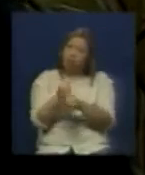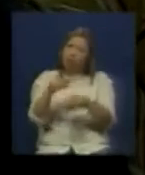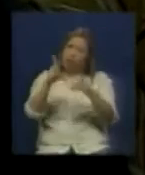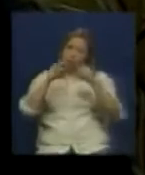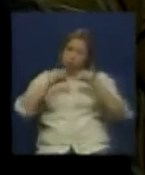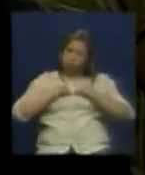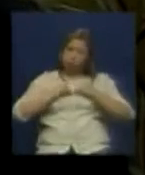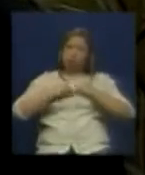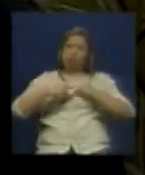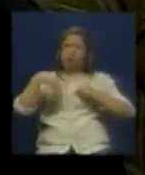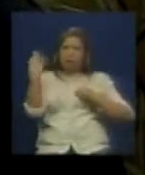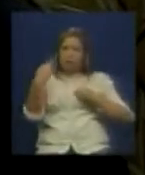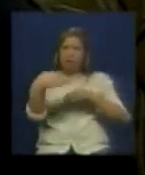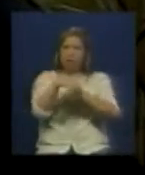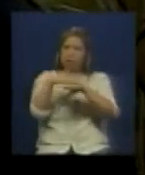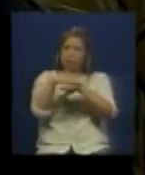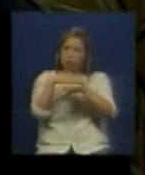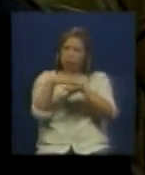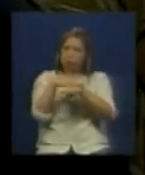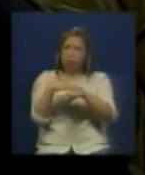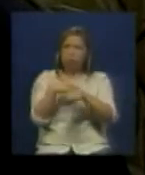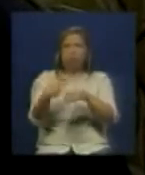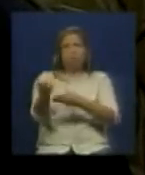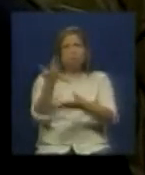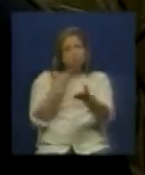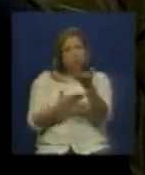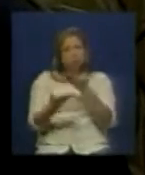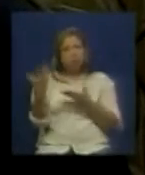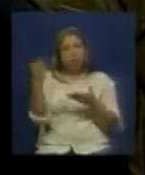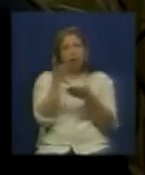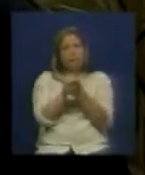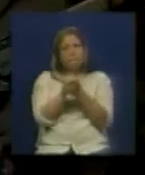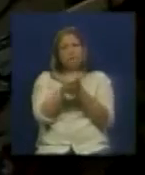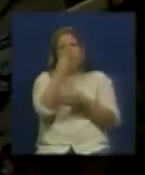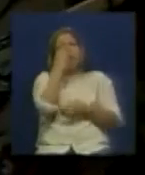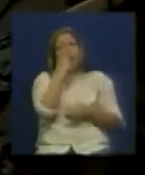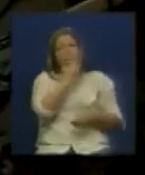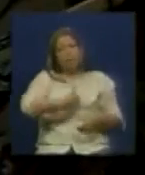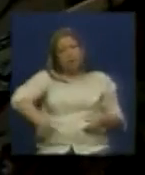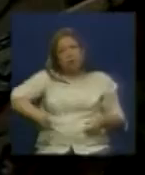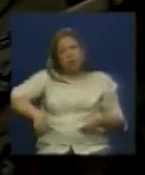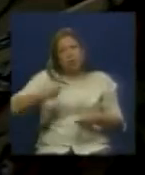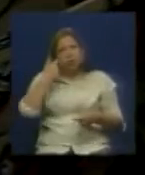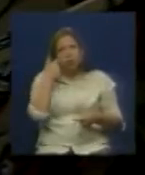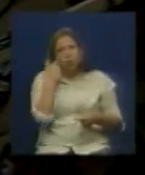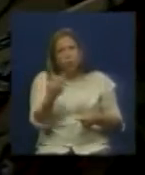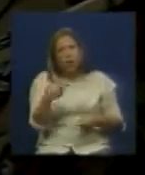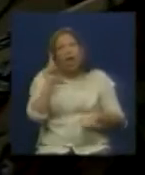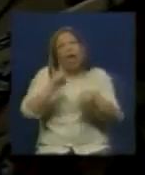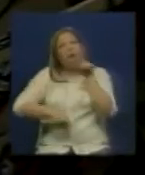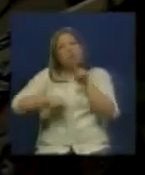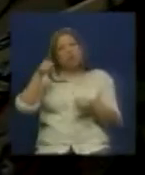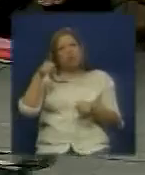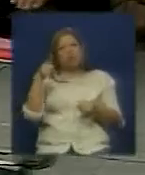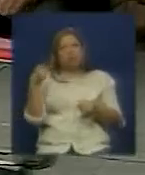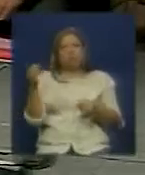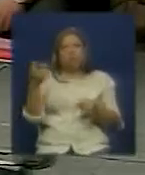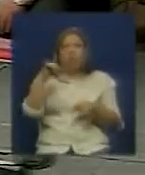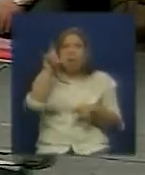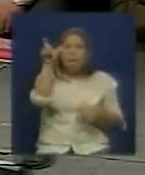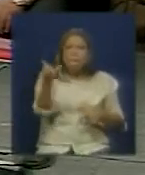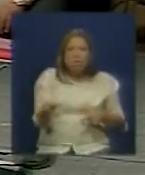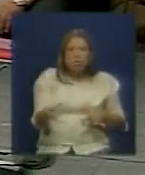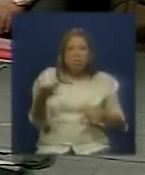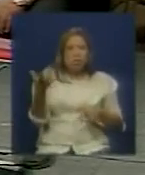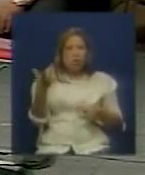asumir posiciones digamos de gobierno compañero Nicolás si usted ve que allí no consigue gente